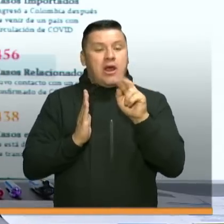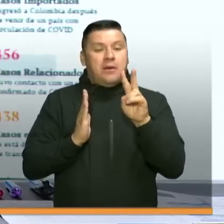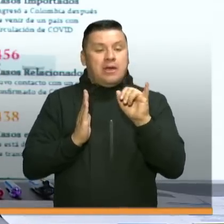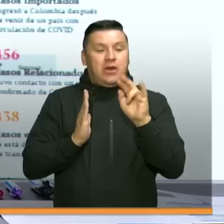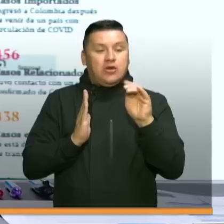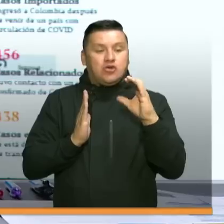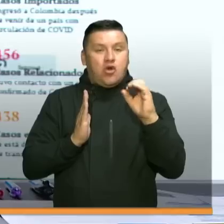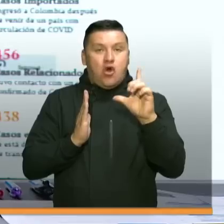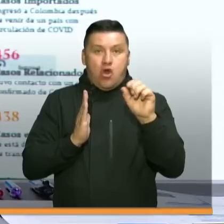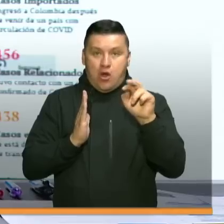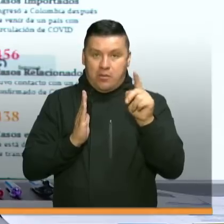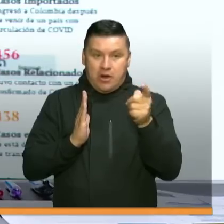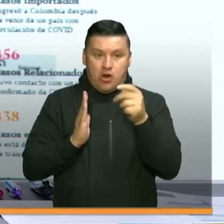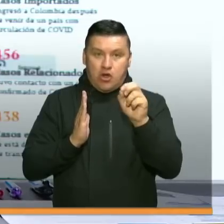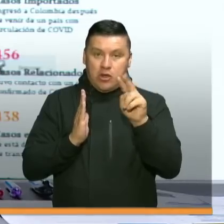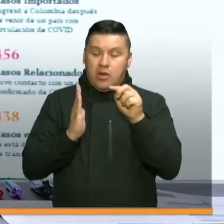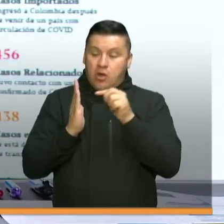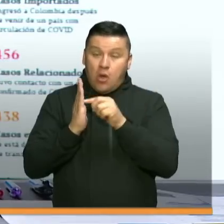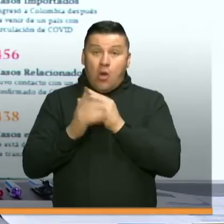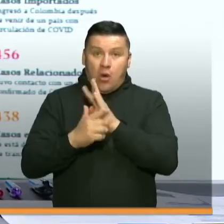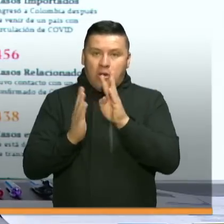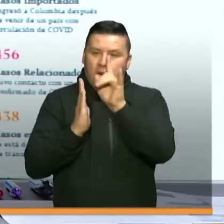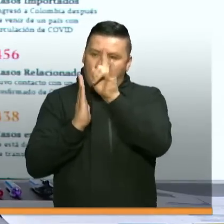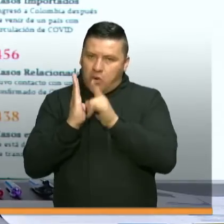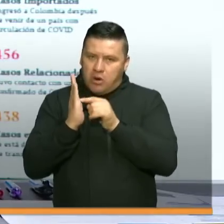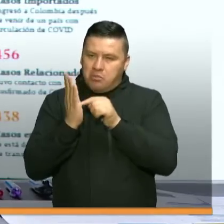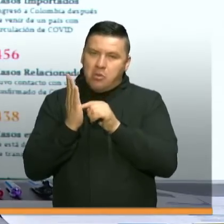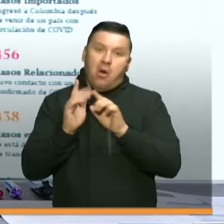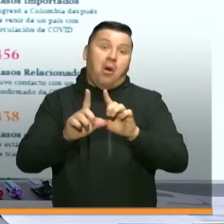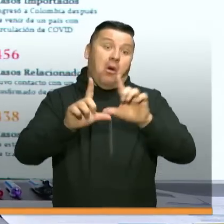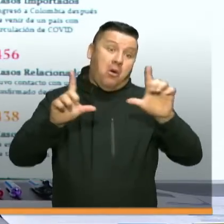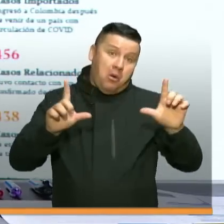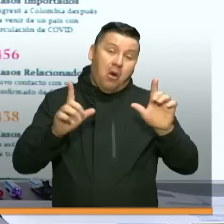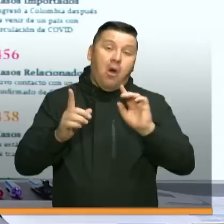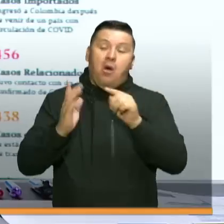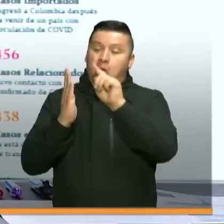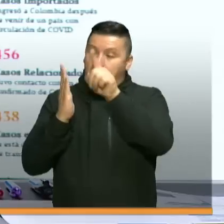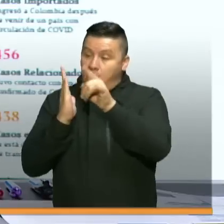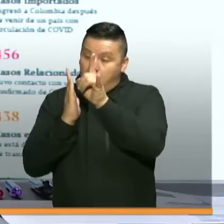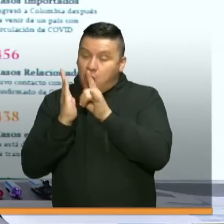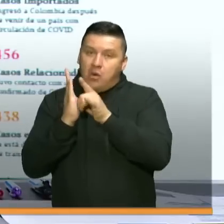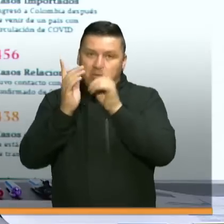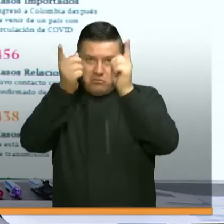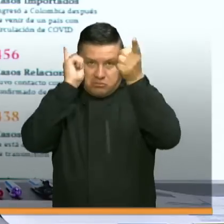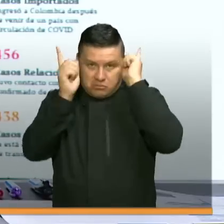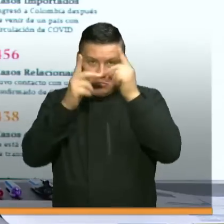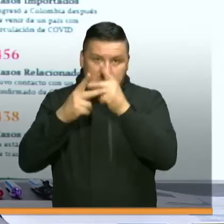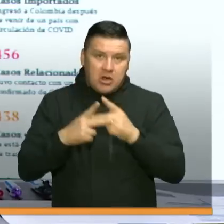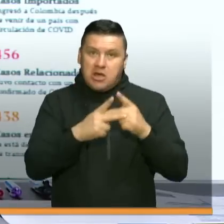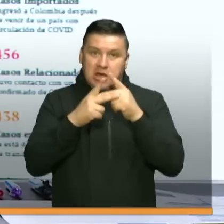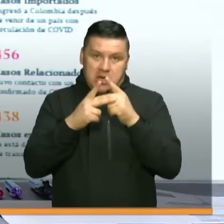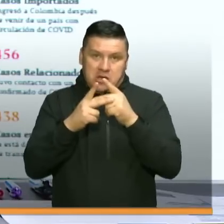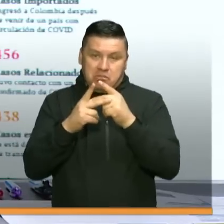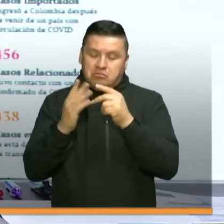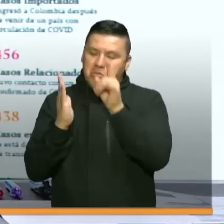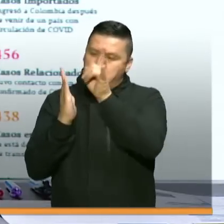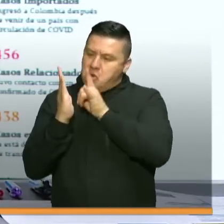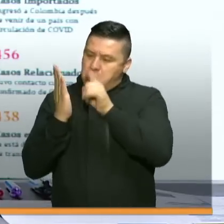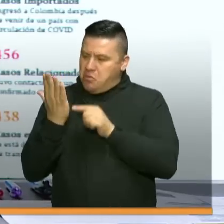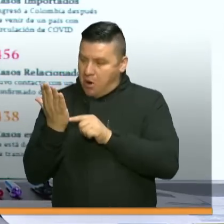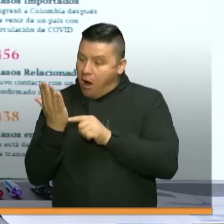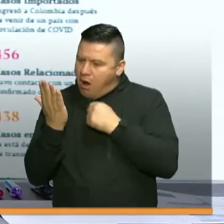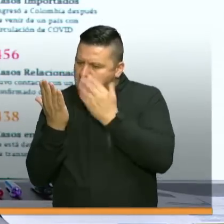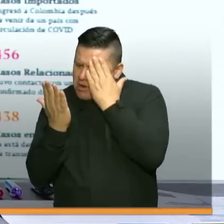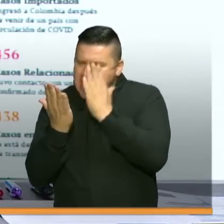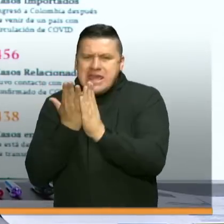coronaviruscolombia.com puedes encontrarlo tanto plataforma de Android como plataforma IOS y ahí vas a tener